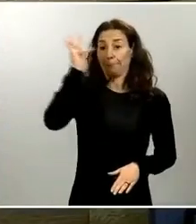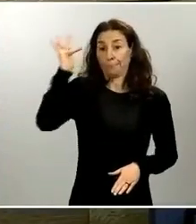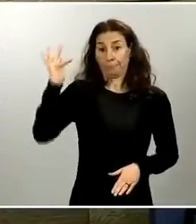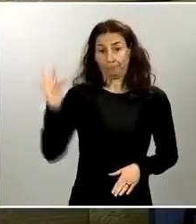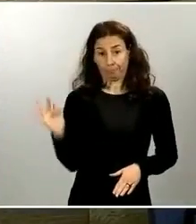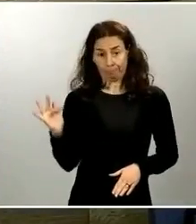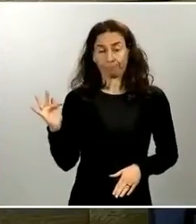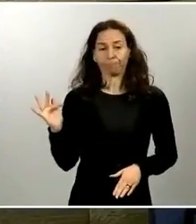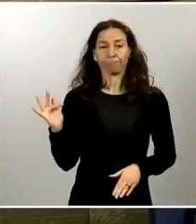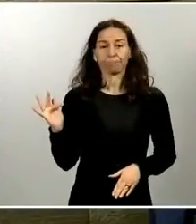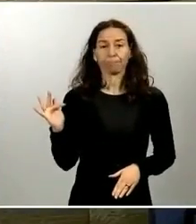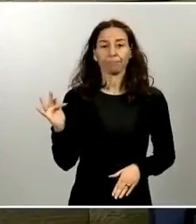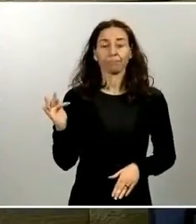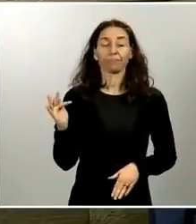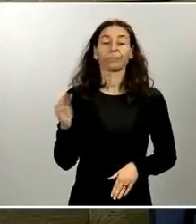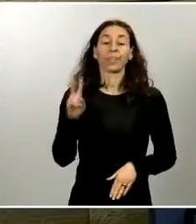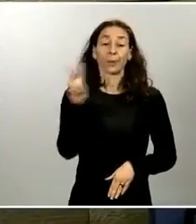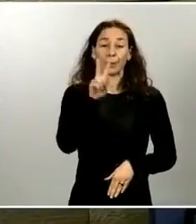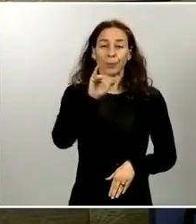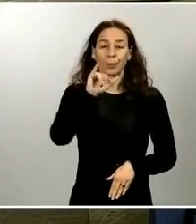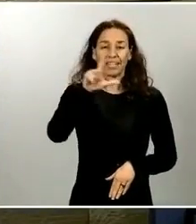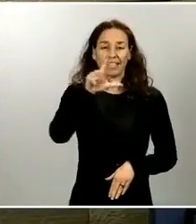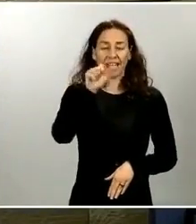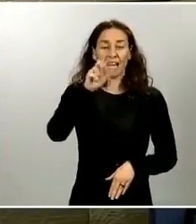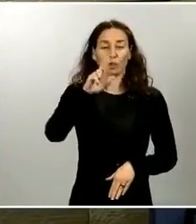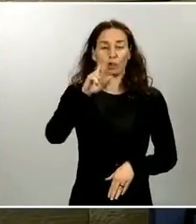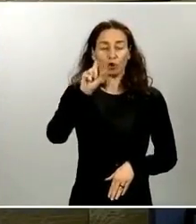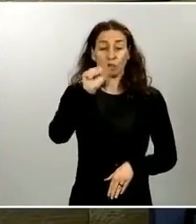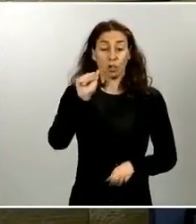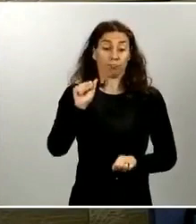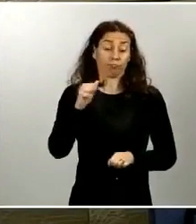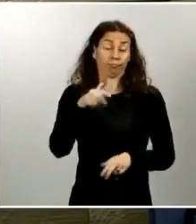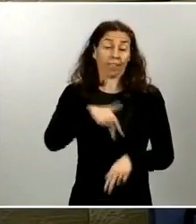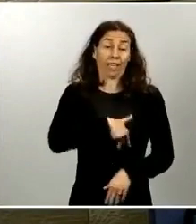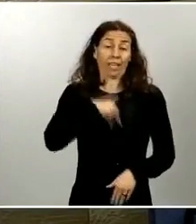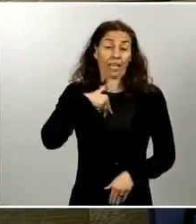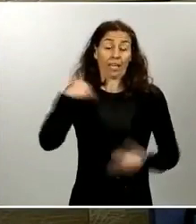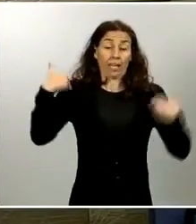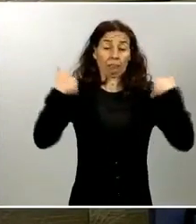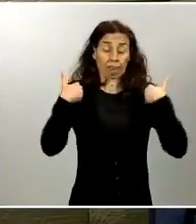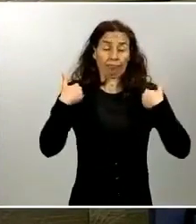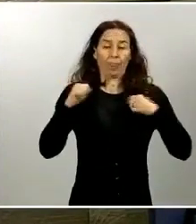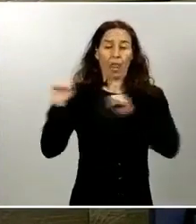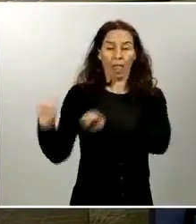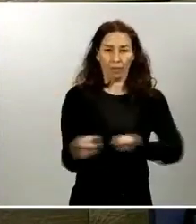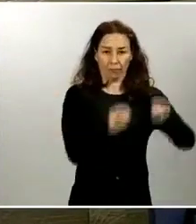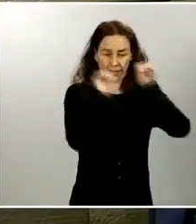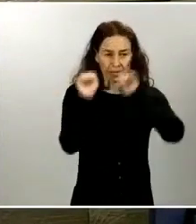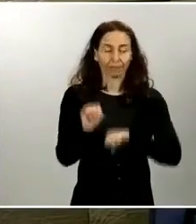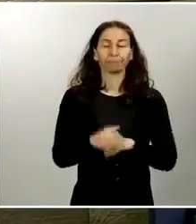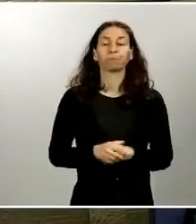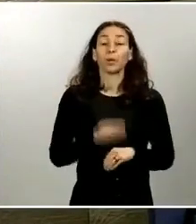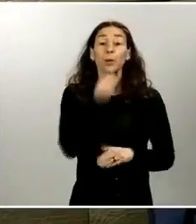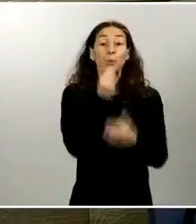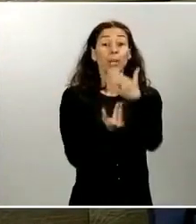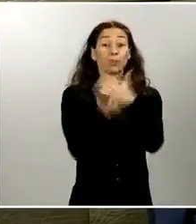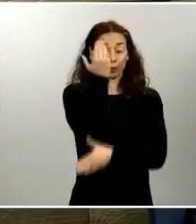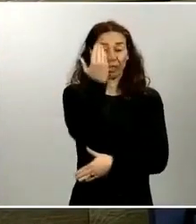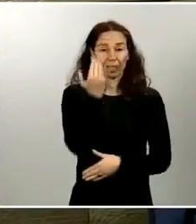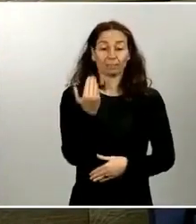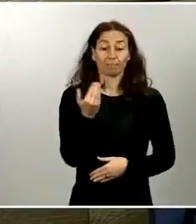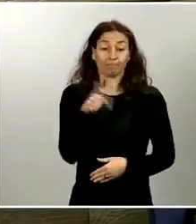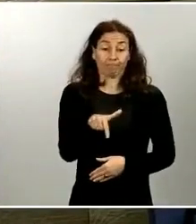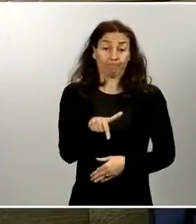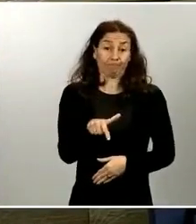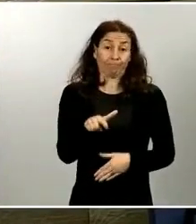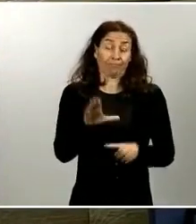Miguel Ángel Villarroya, jefe del Estado Mayor de la Defensa. Gracias, doctora. Buenos días. Las Fuerzas Armadas dentro de la